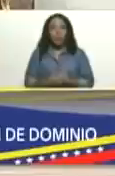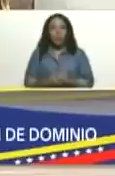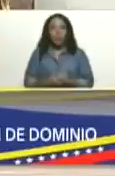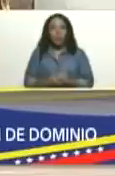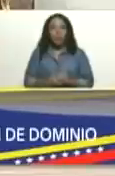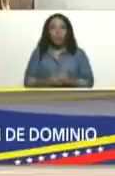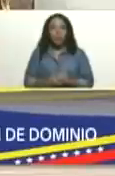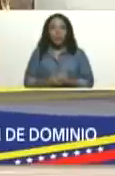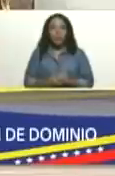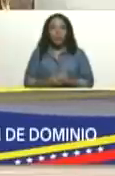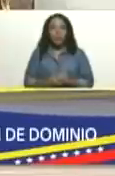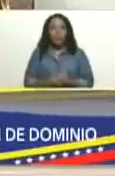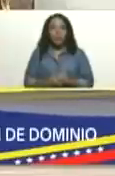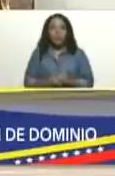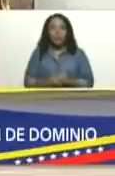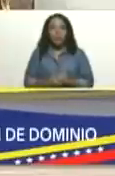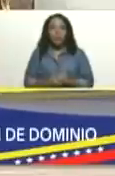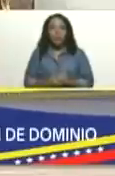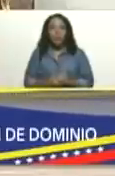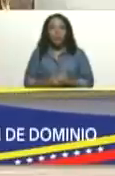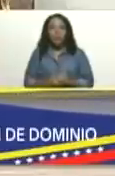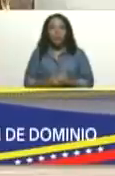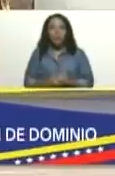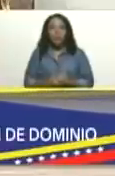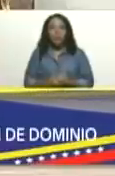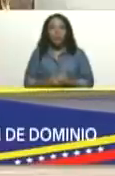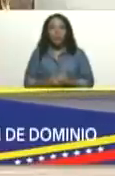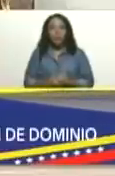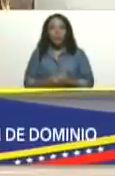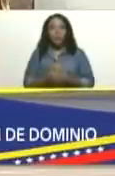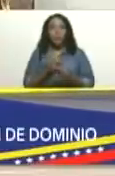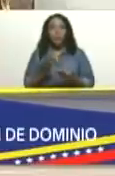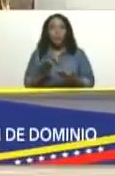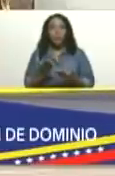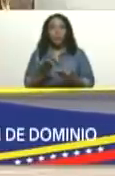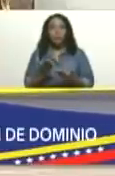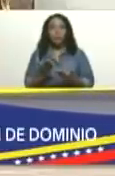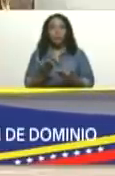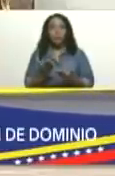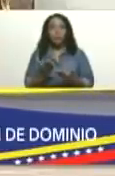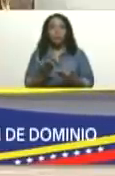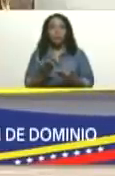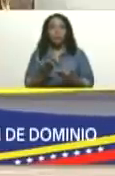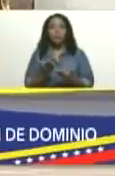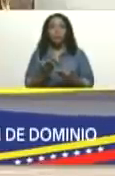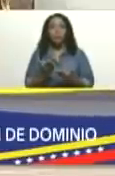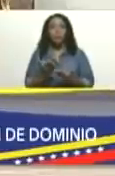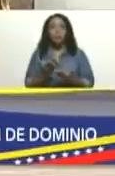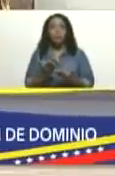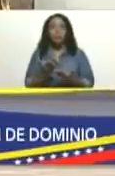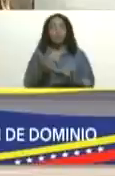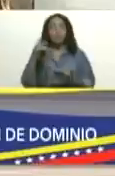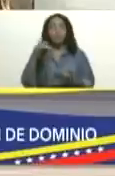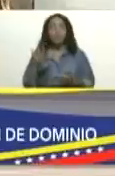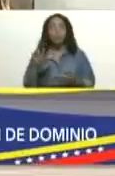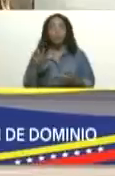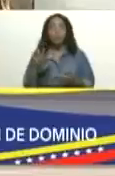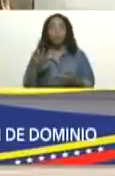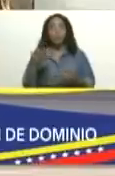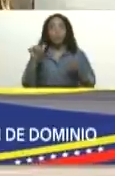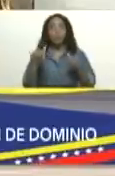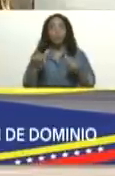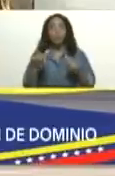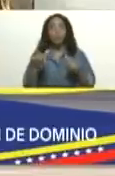se han asegurado incautado a las bandas de